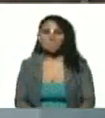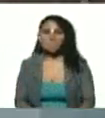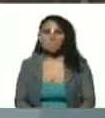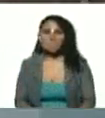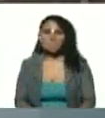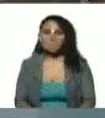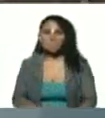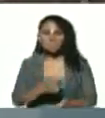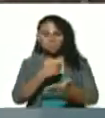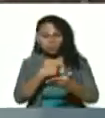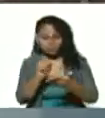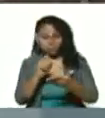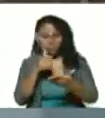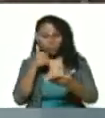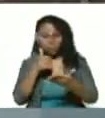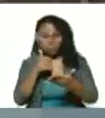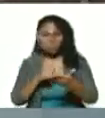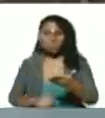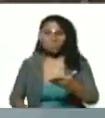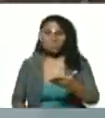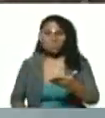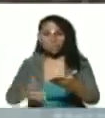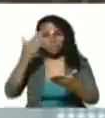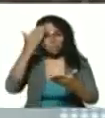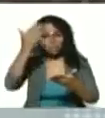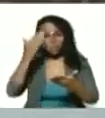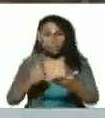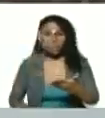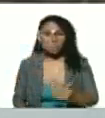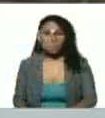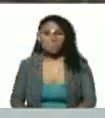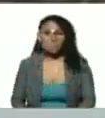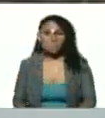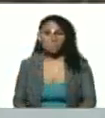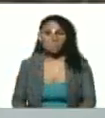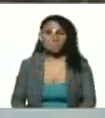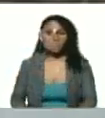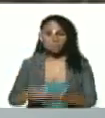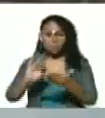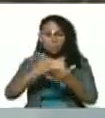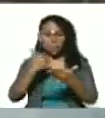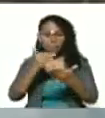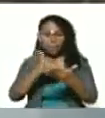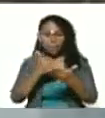correcto saludo me dando mensajes